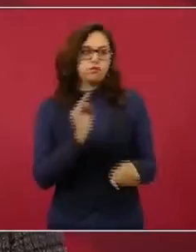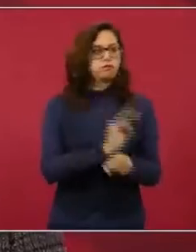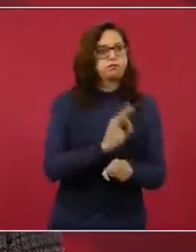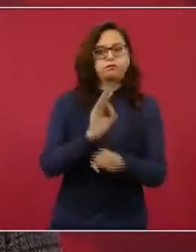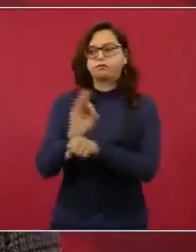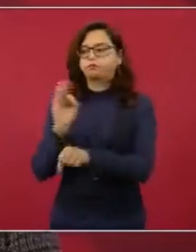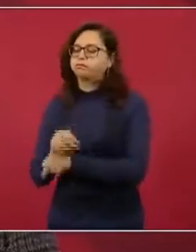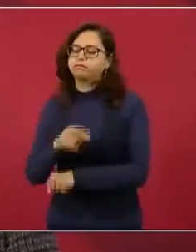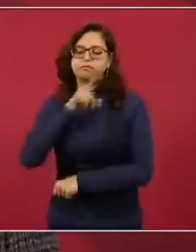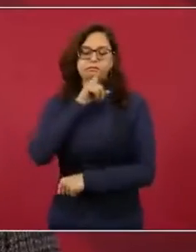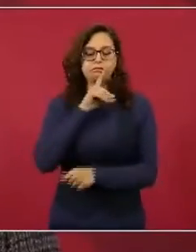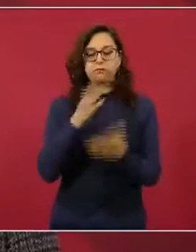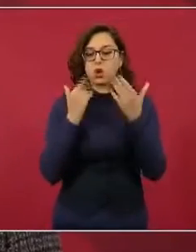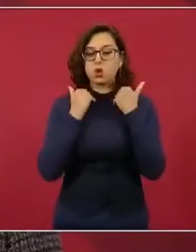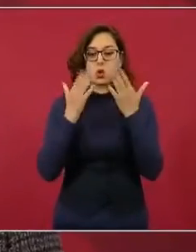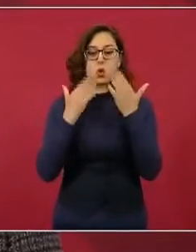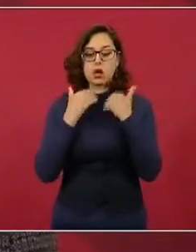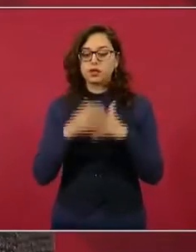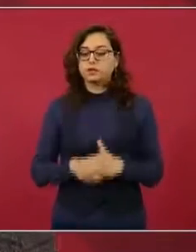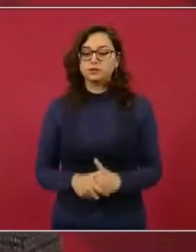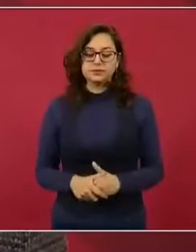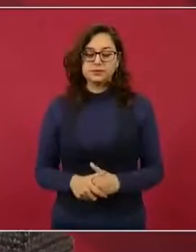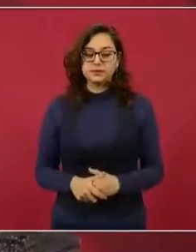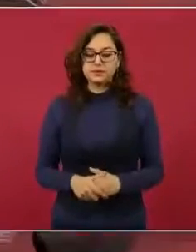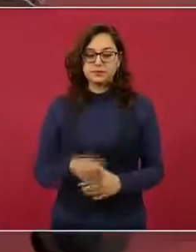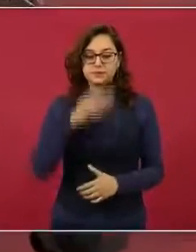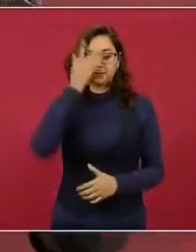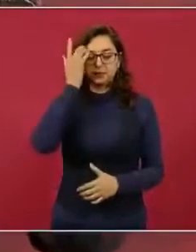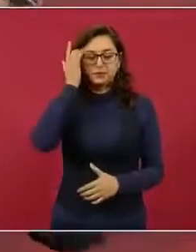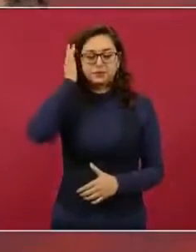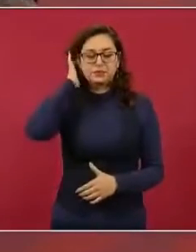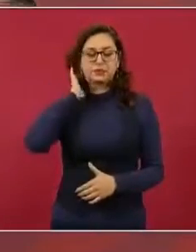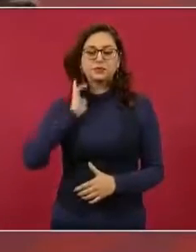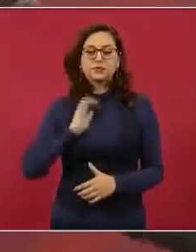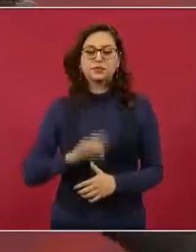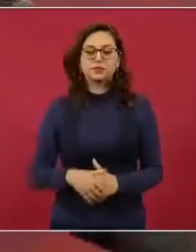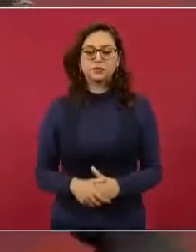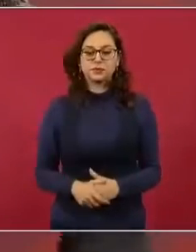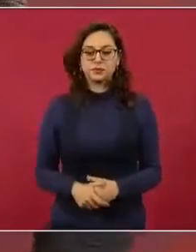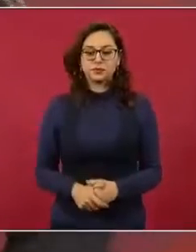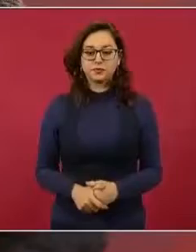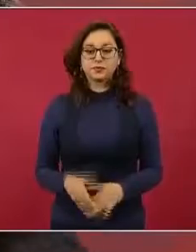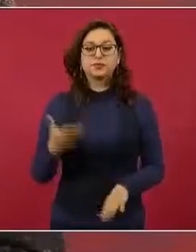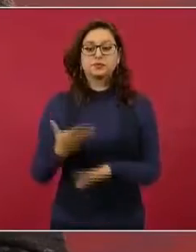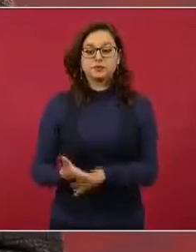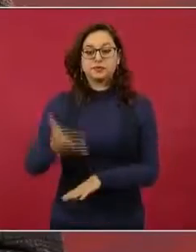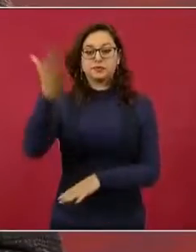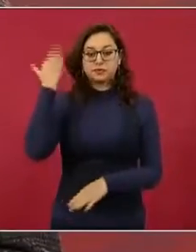antes de aquí se decidía